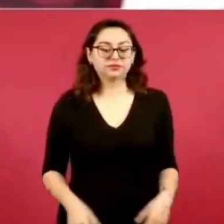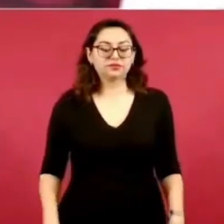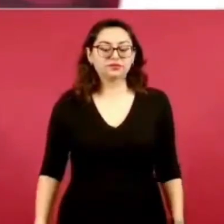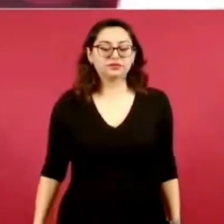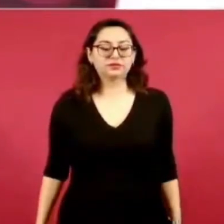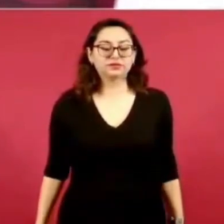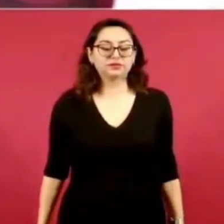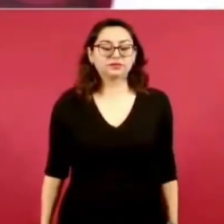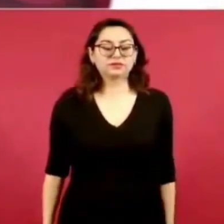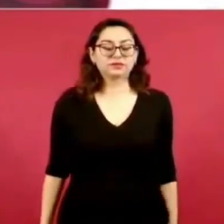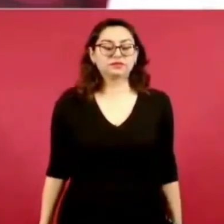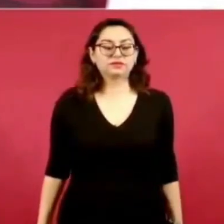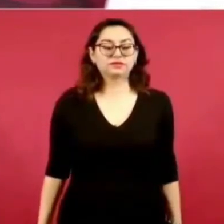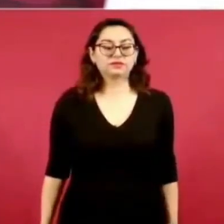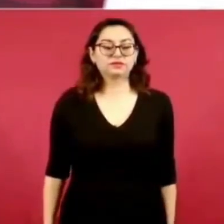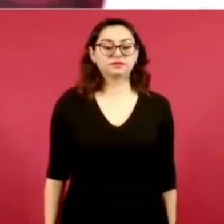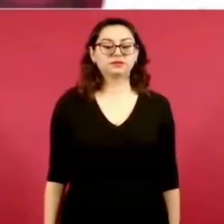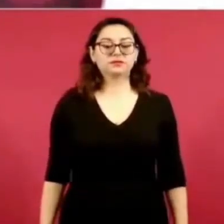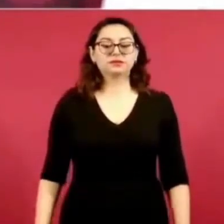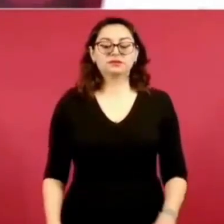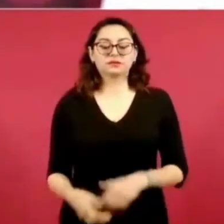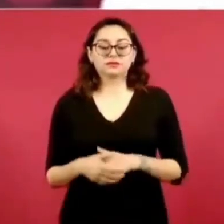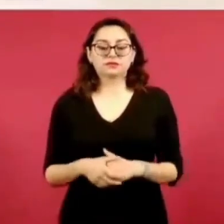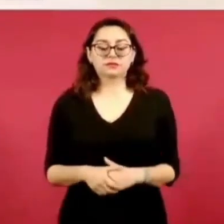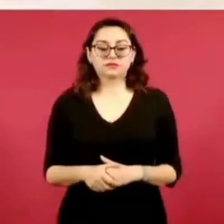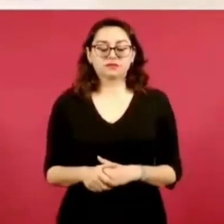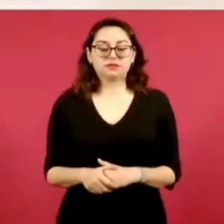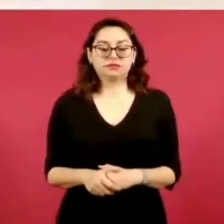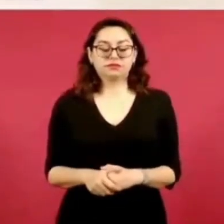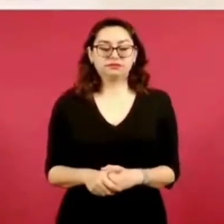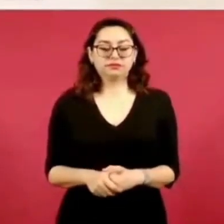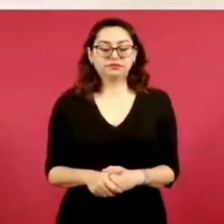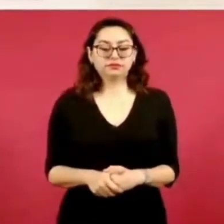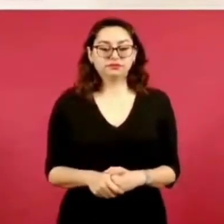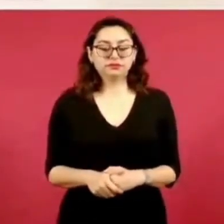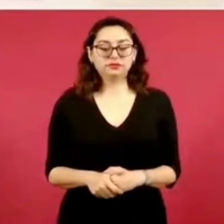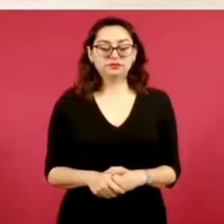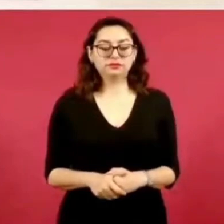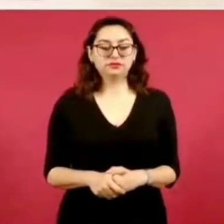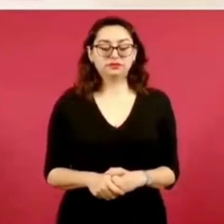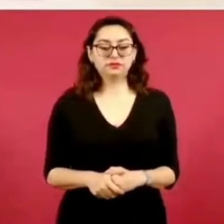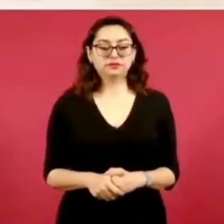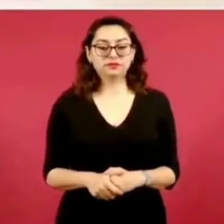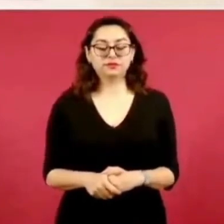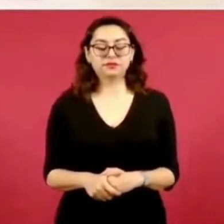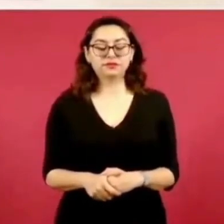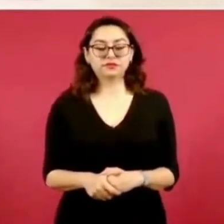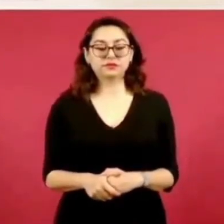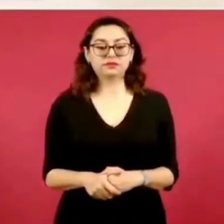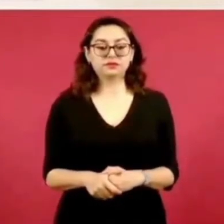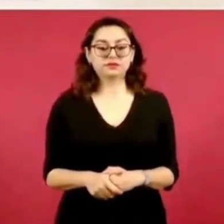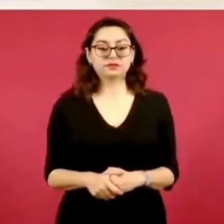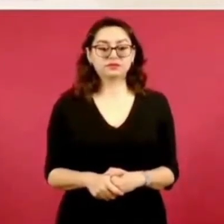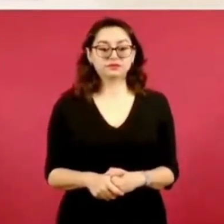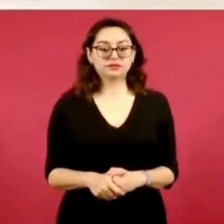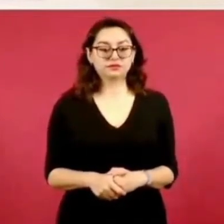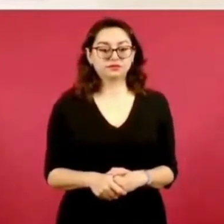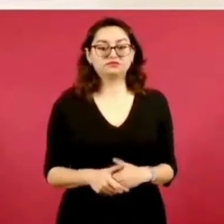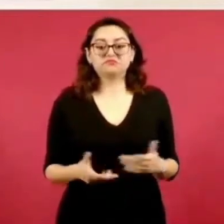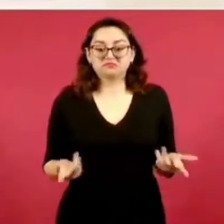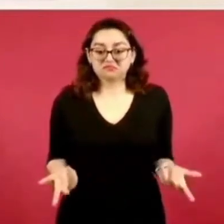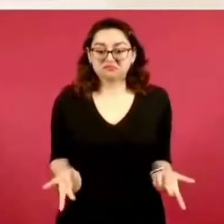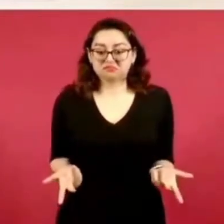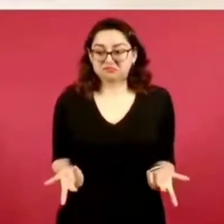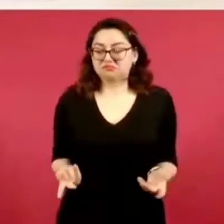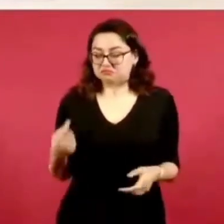de modo que considero tener autoridad